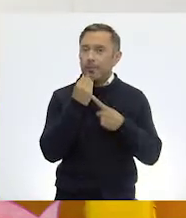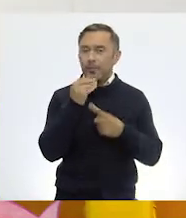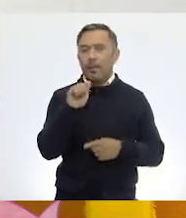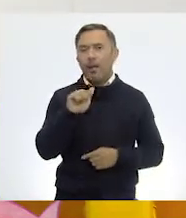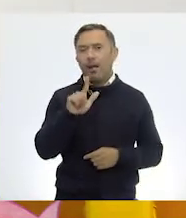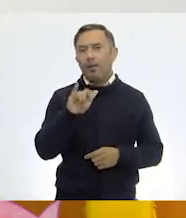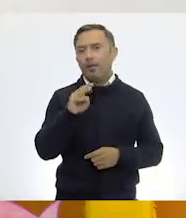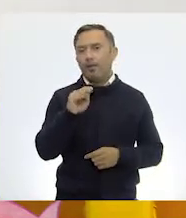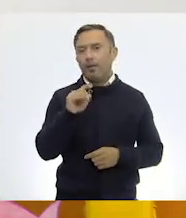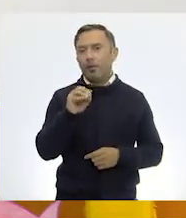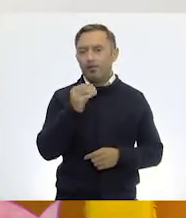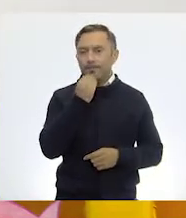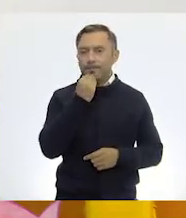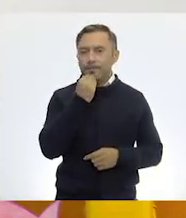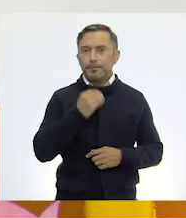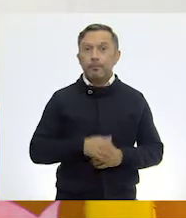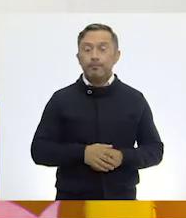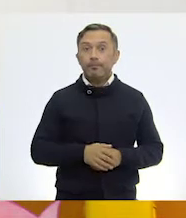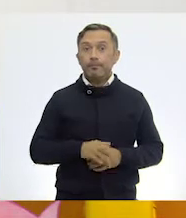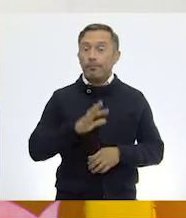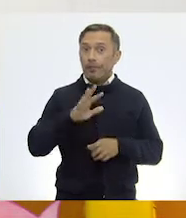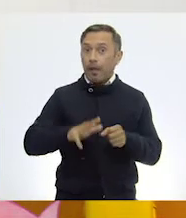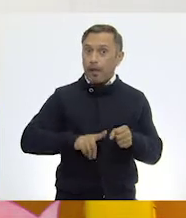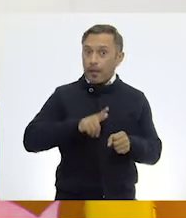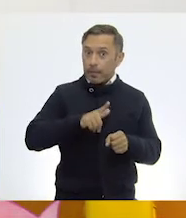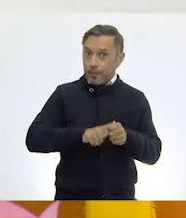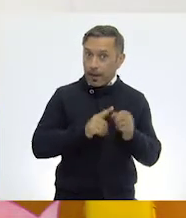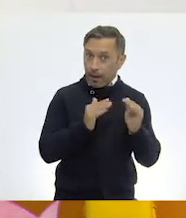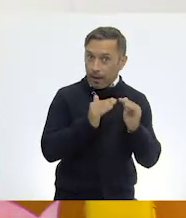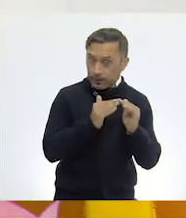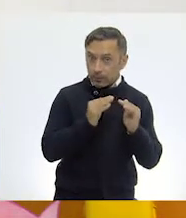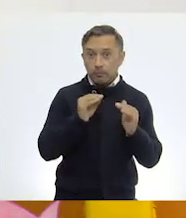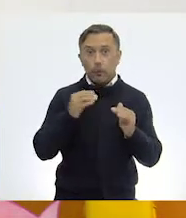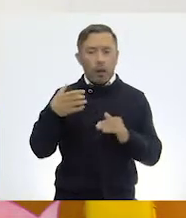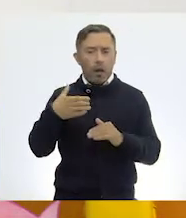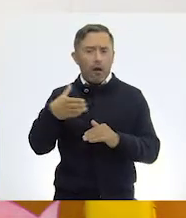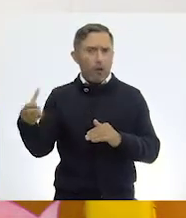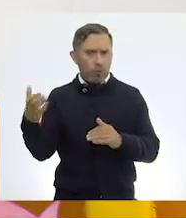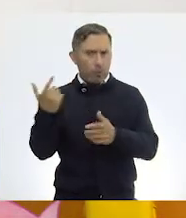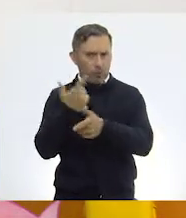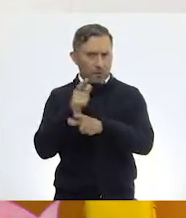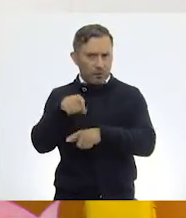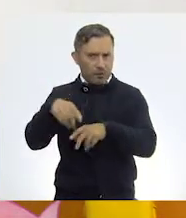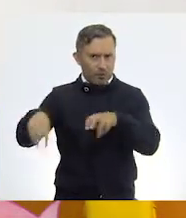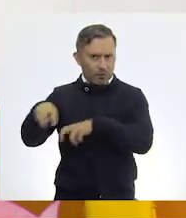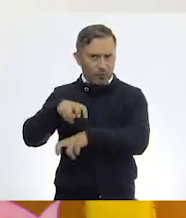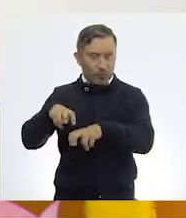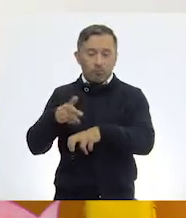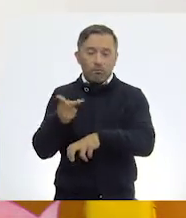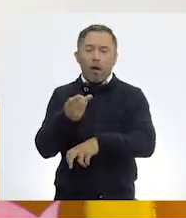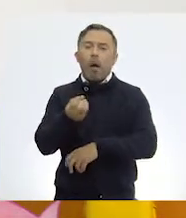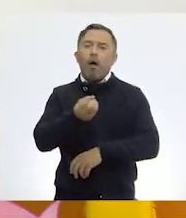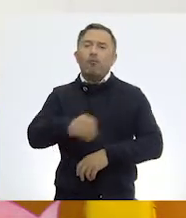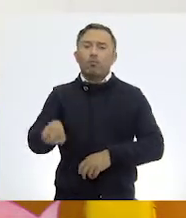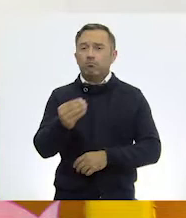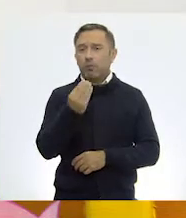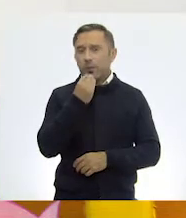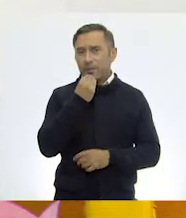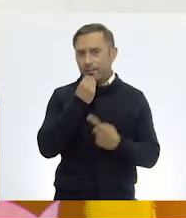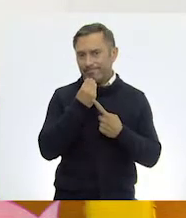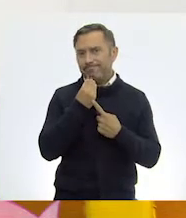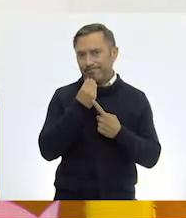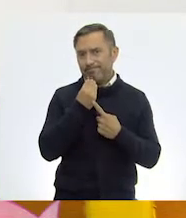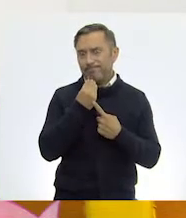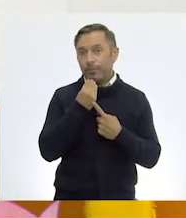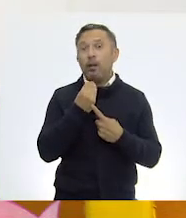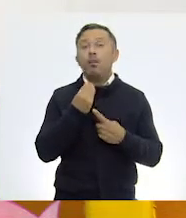Animales domésticos o silvestres requieren alimento. El alimento lo puede proveer el ser humano